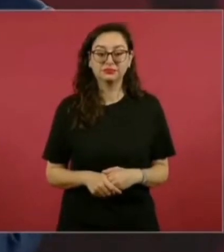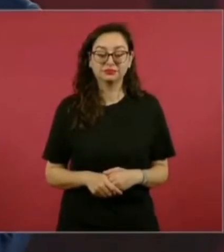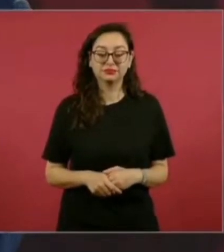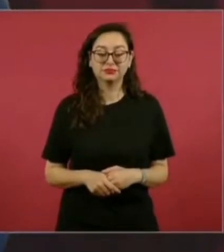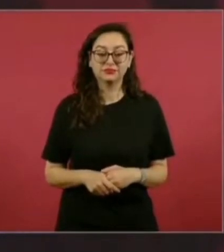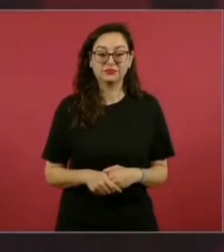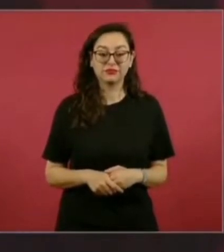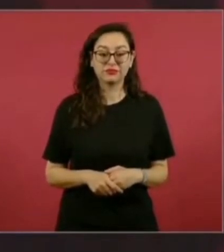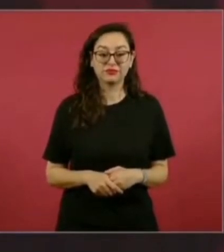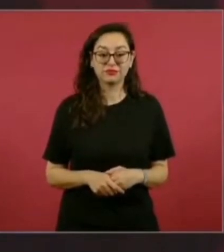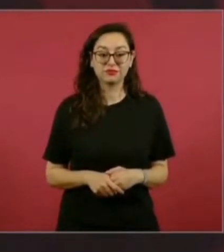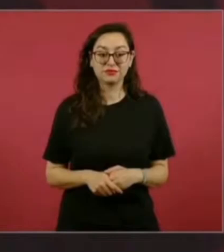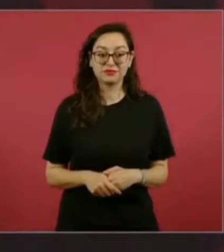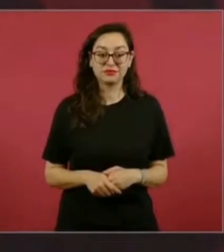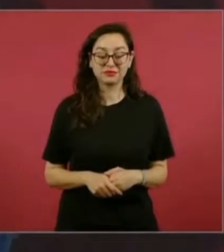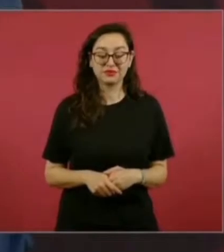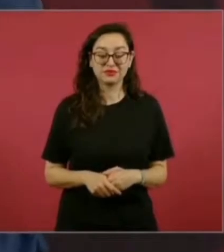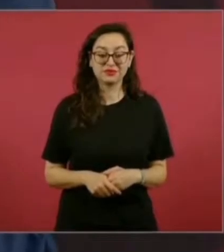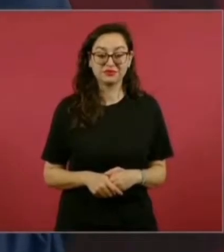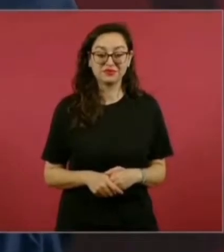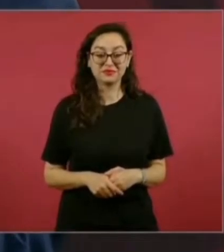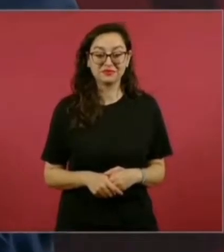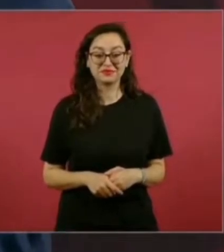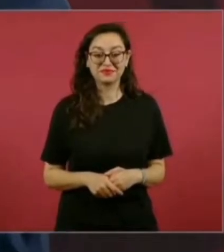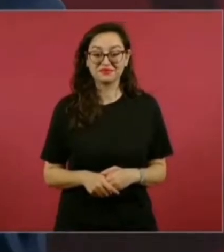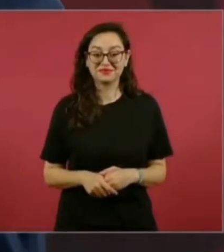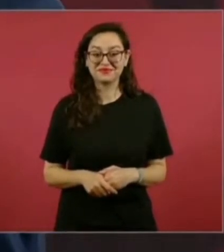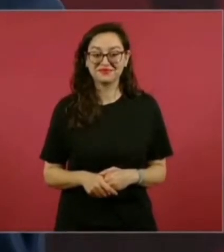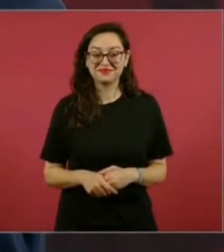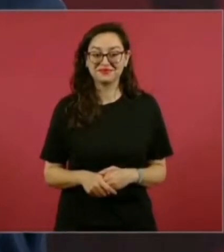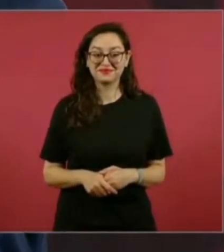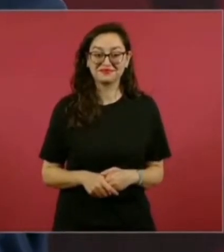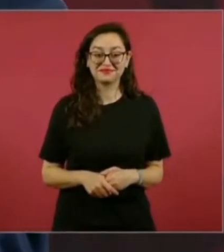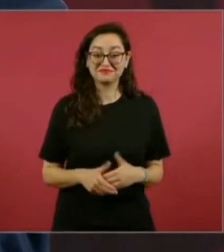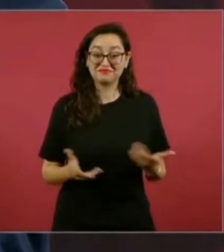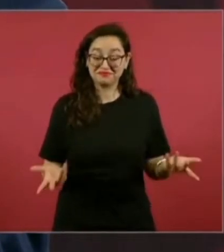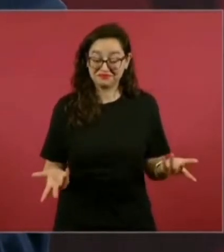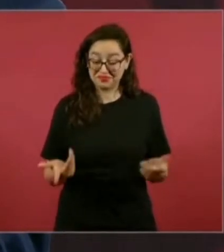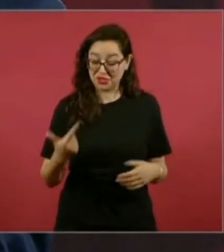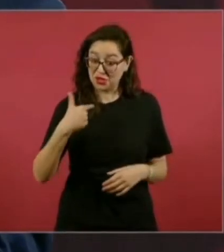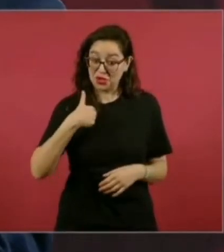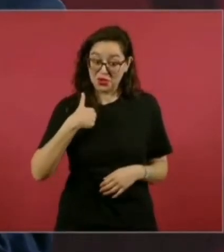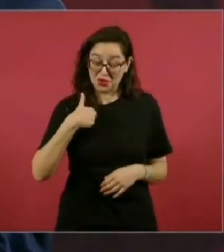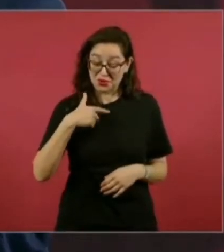soy palero,